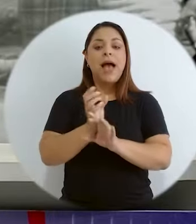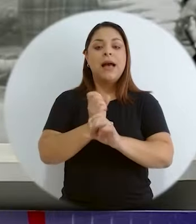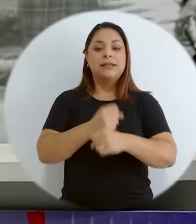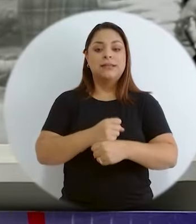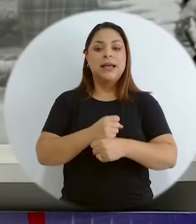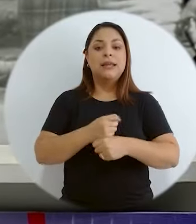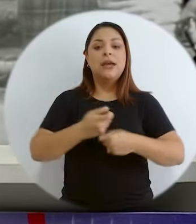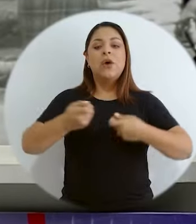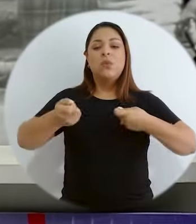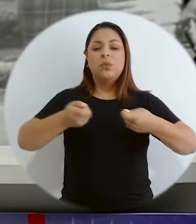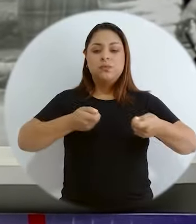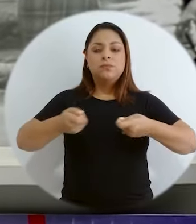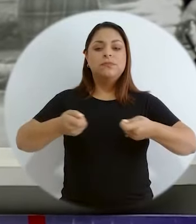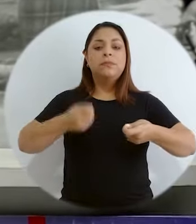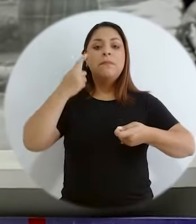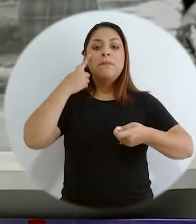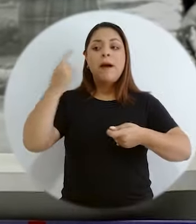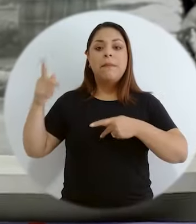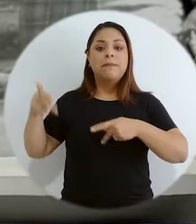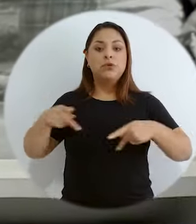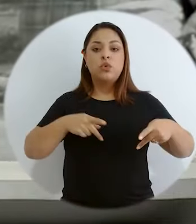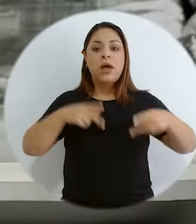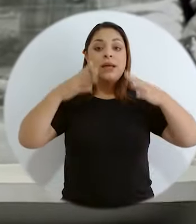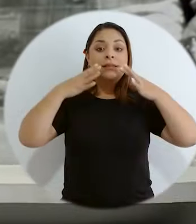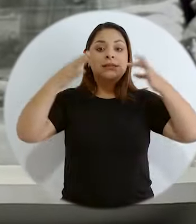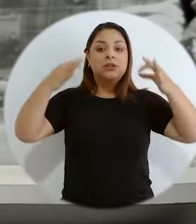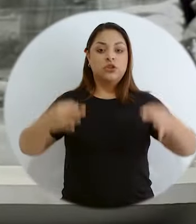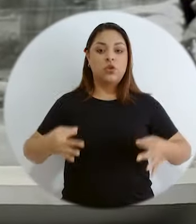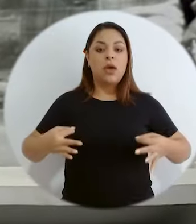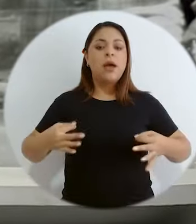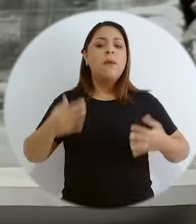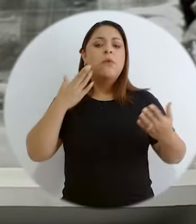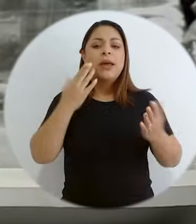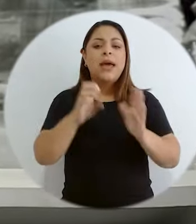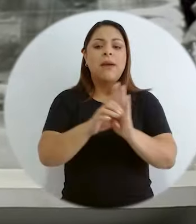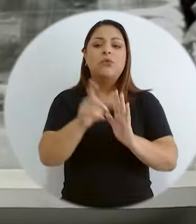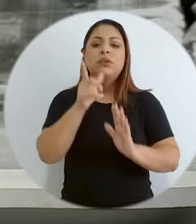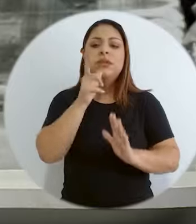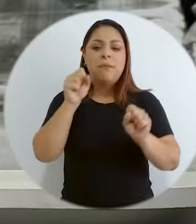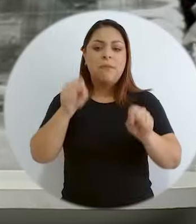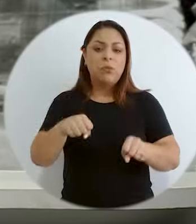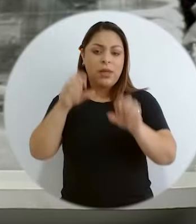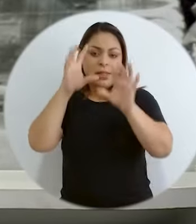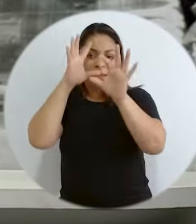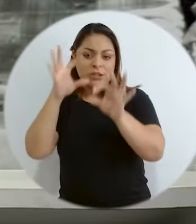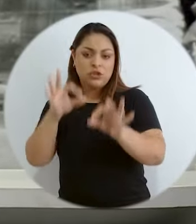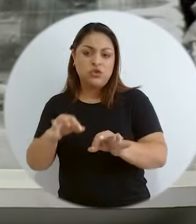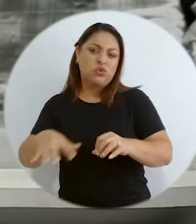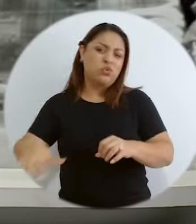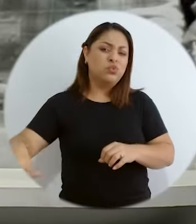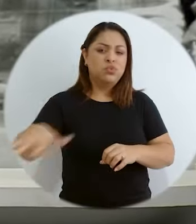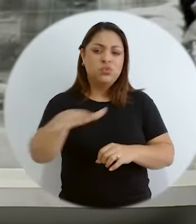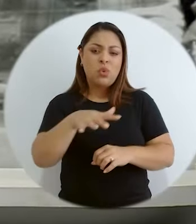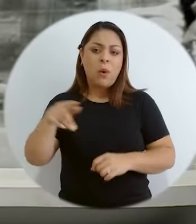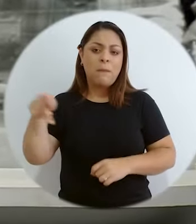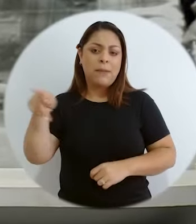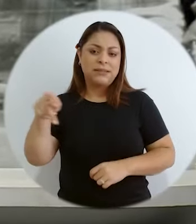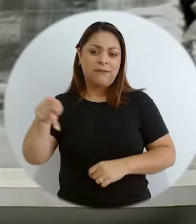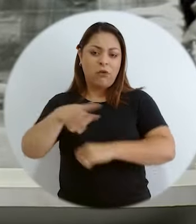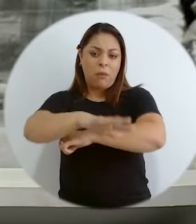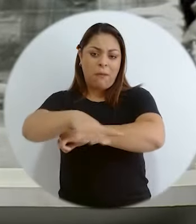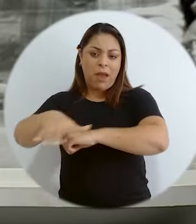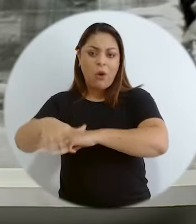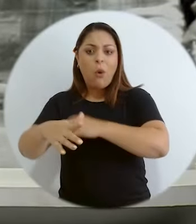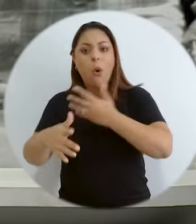personas tomaran decisiones, porque ¿quién va a tomar decisión de todo el Pacífico o tomar decisión de todo el Caribe?, entonces la idea era que se hicieran unidades de manejo